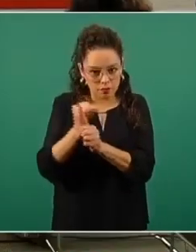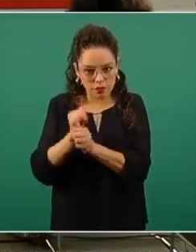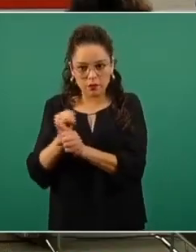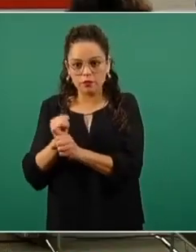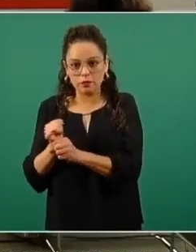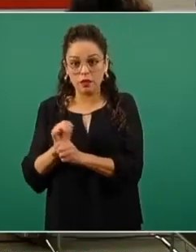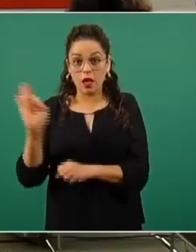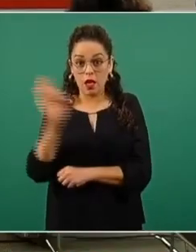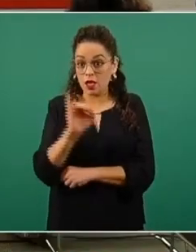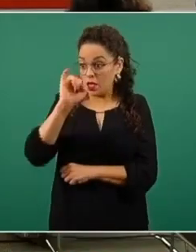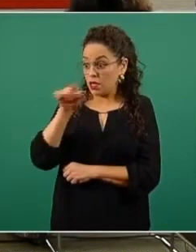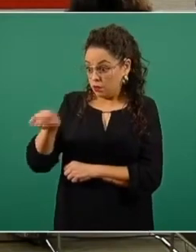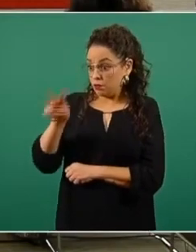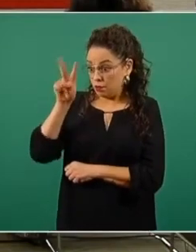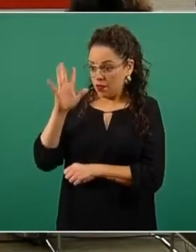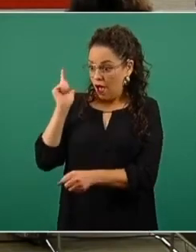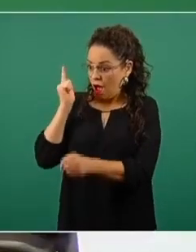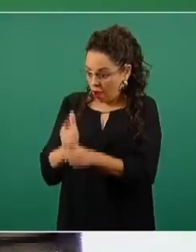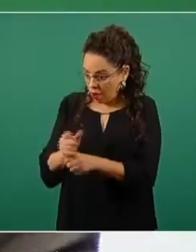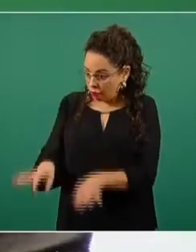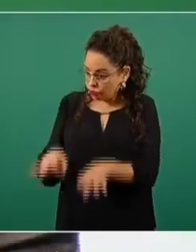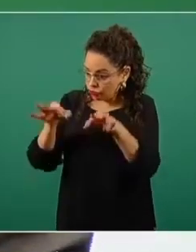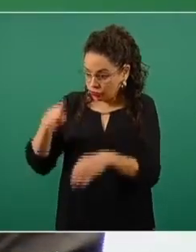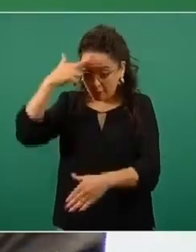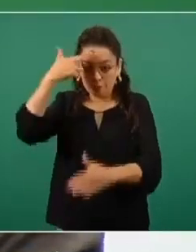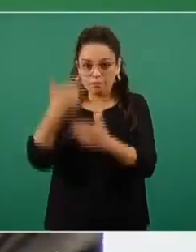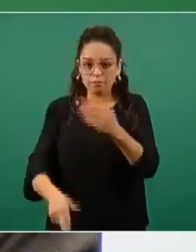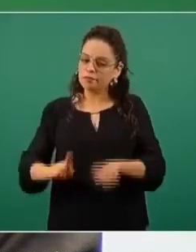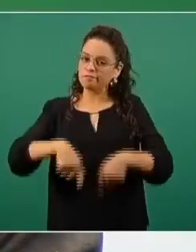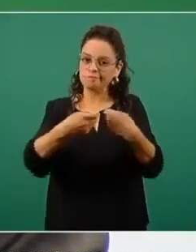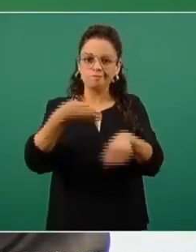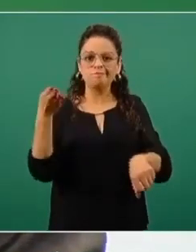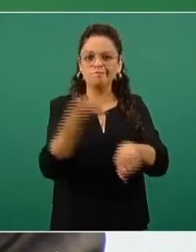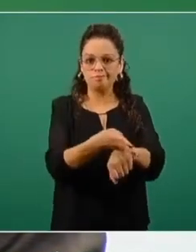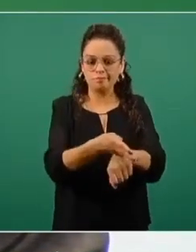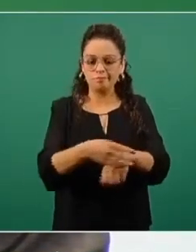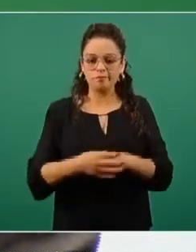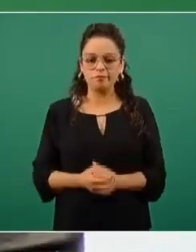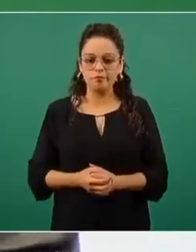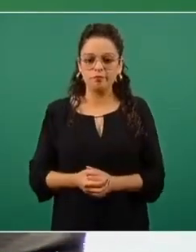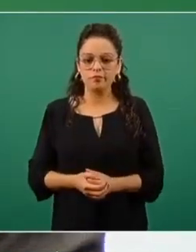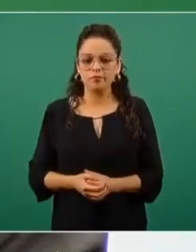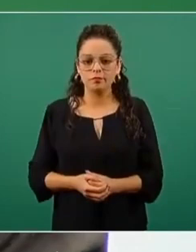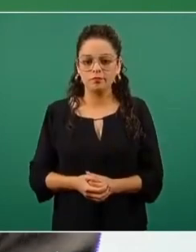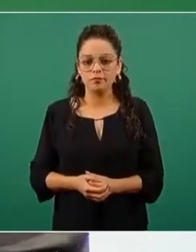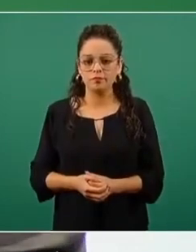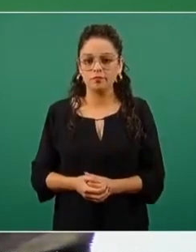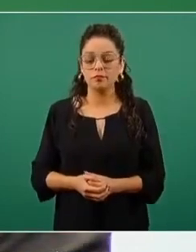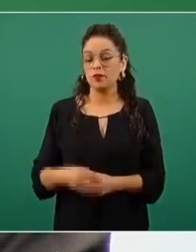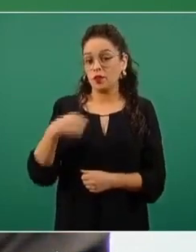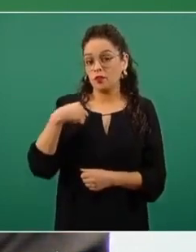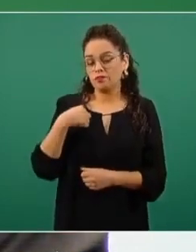en su momento sancionadas. No me puedo pronunciar sobre el hecho mismo, porque evidentemente yo no tengo evidencia al respecto, pero si esto ocurrió así,